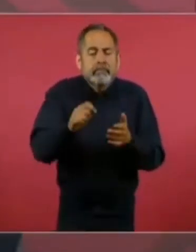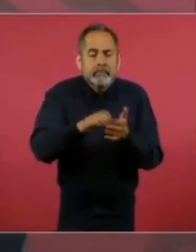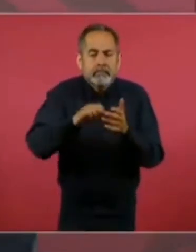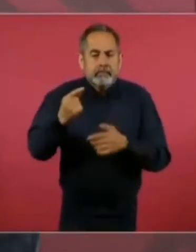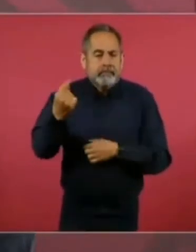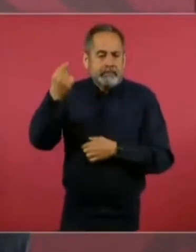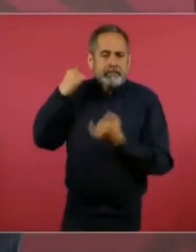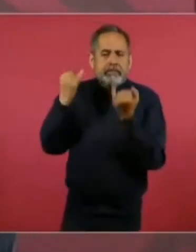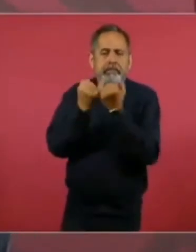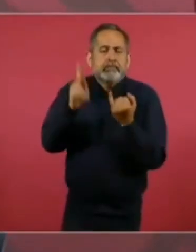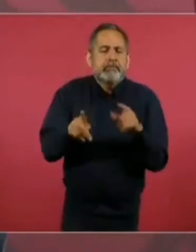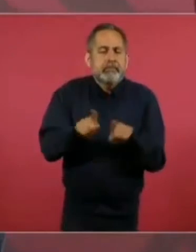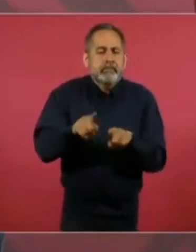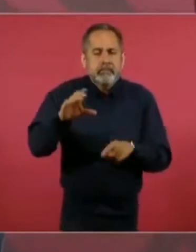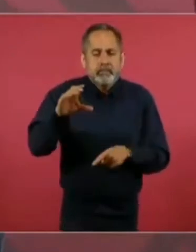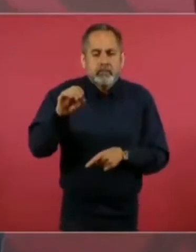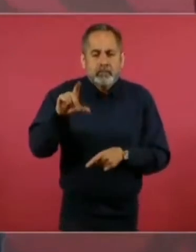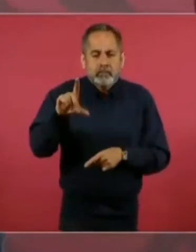el de Colosio.